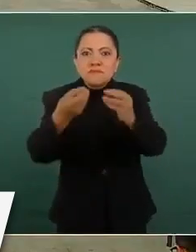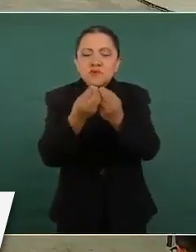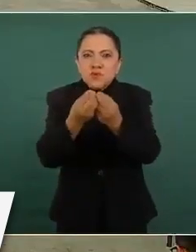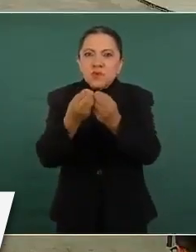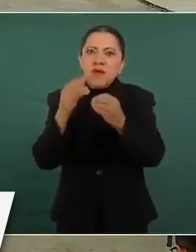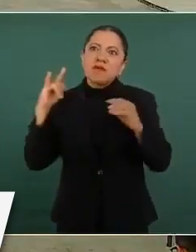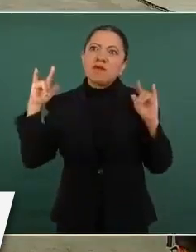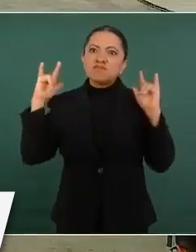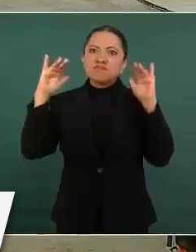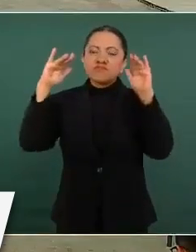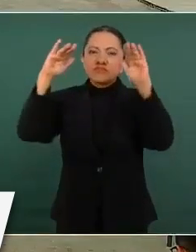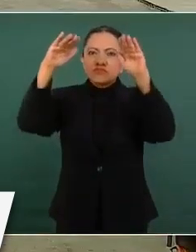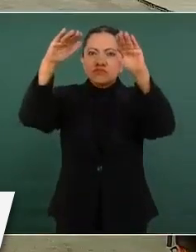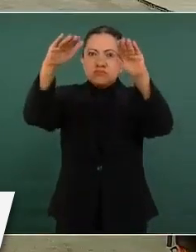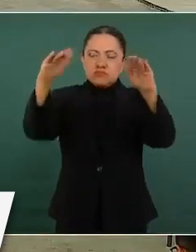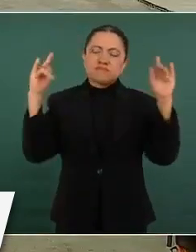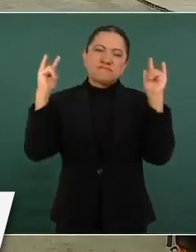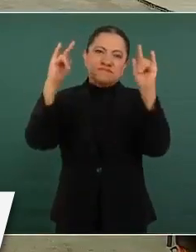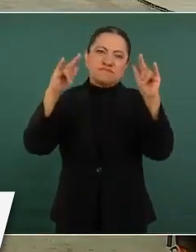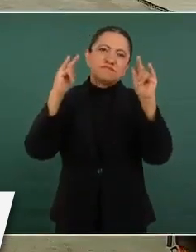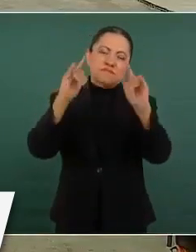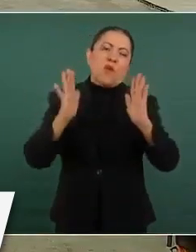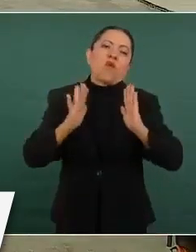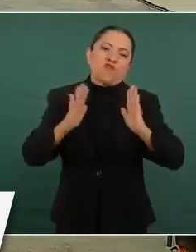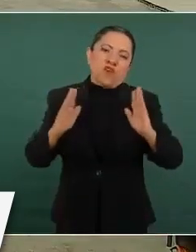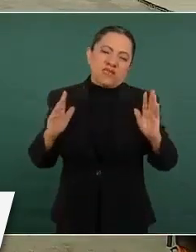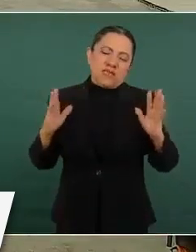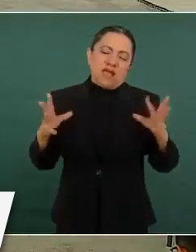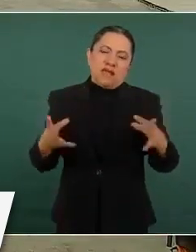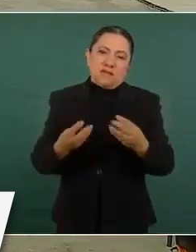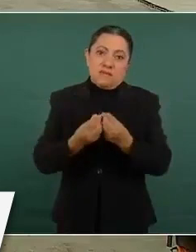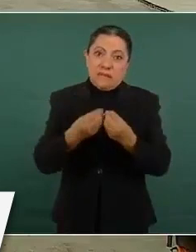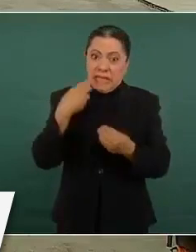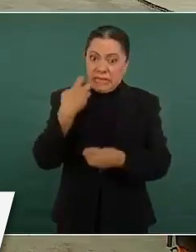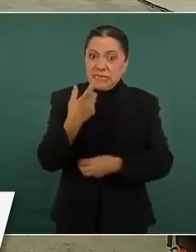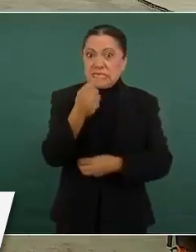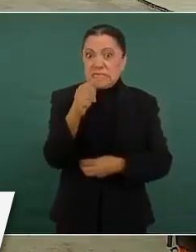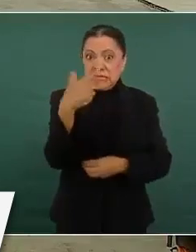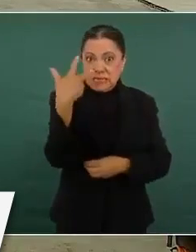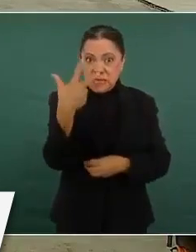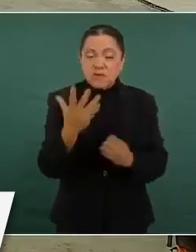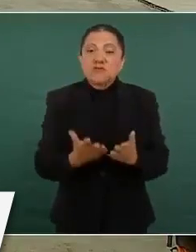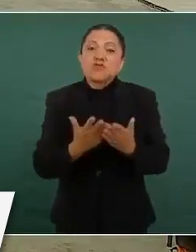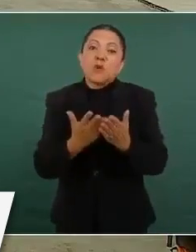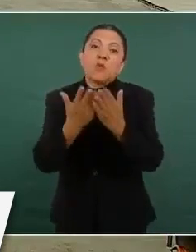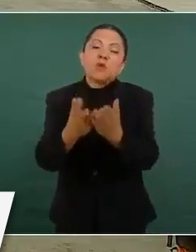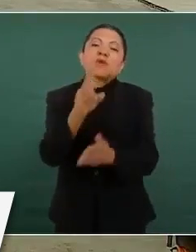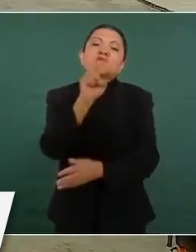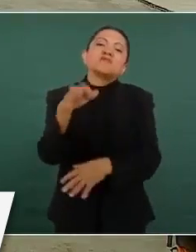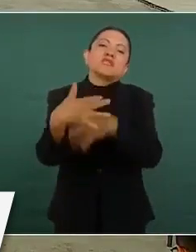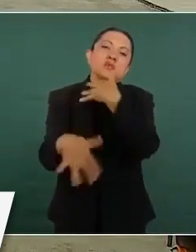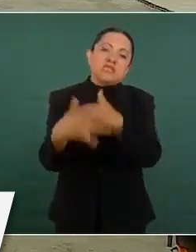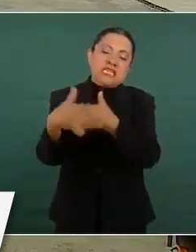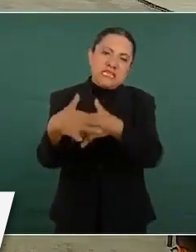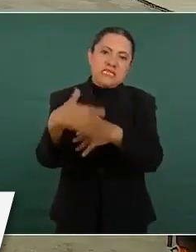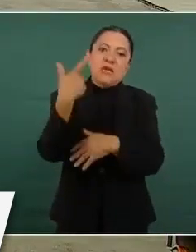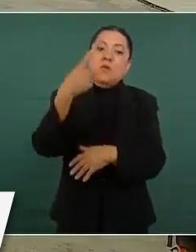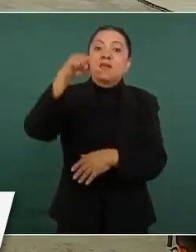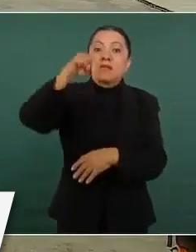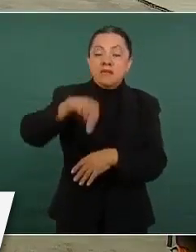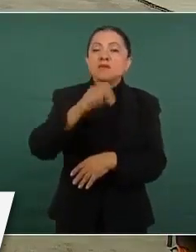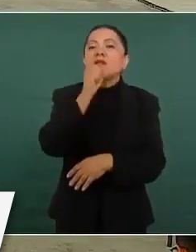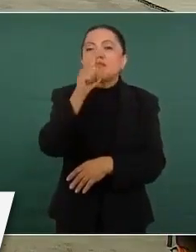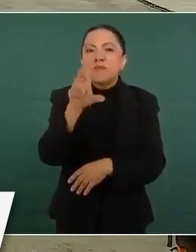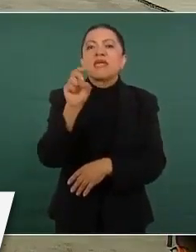aeronaves de la Fuerza Aérea Mexicana con 78, los buques y embarcaciones de marina con 215 y de la Guardia Nacional también